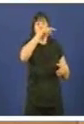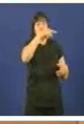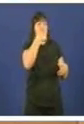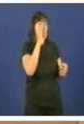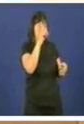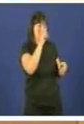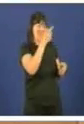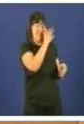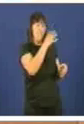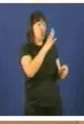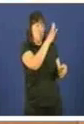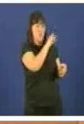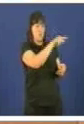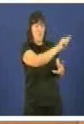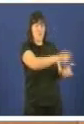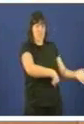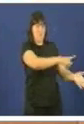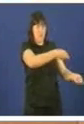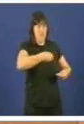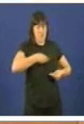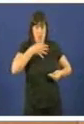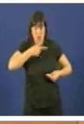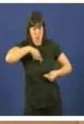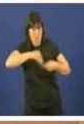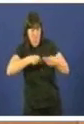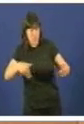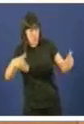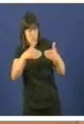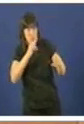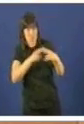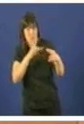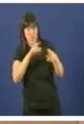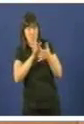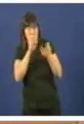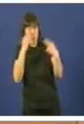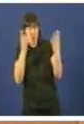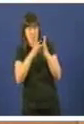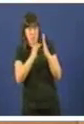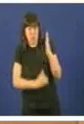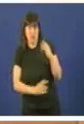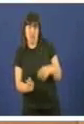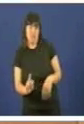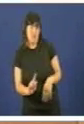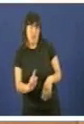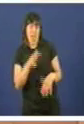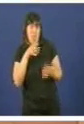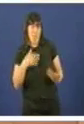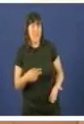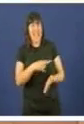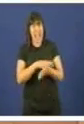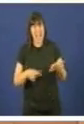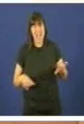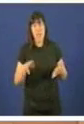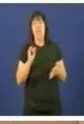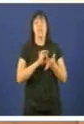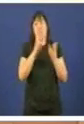na anterior legislatura non estamos disminuindo a calidade dos servicios públicos. Señoría, en Galicia hoxe hai máis